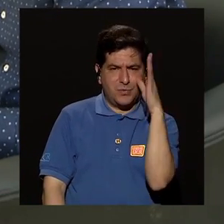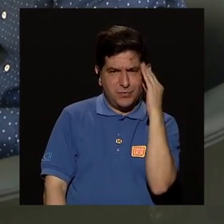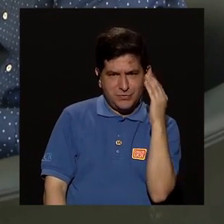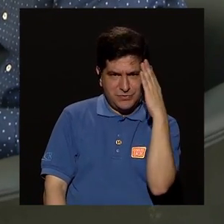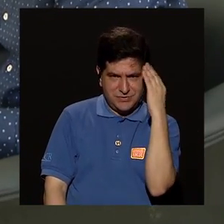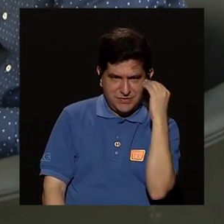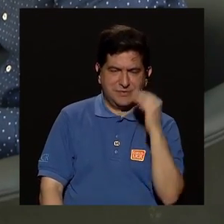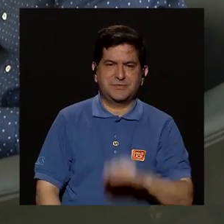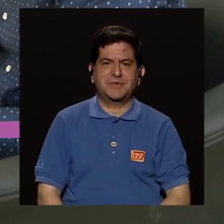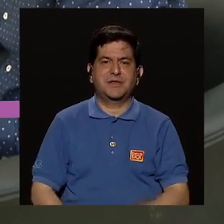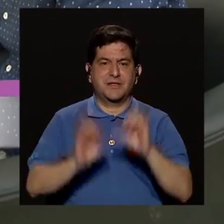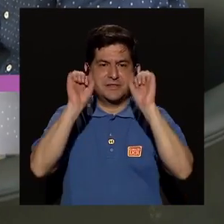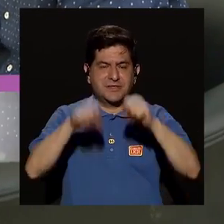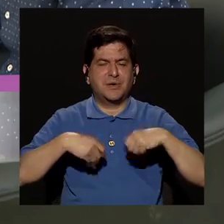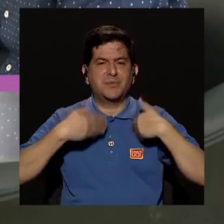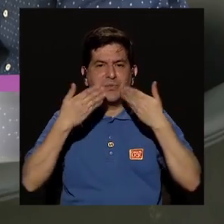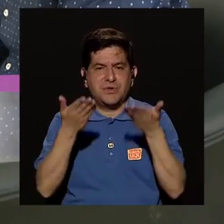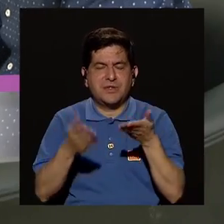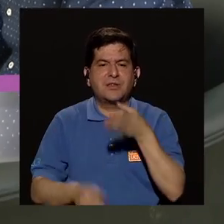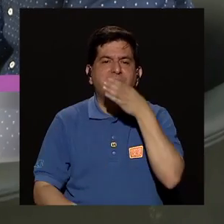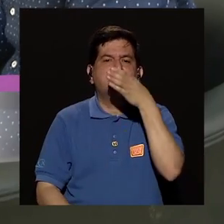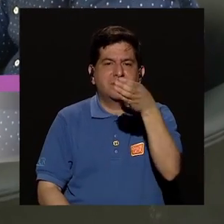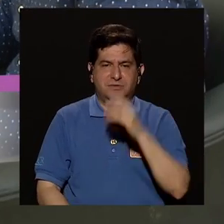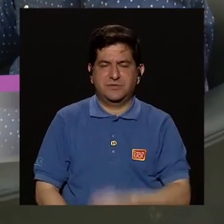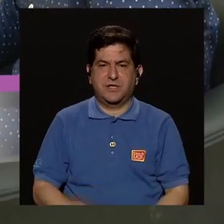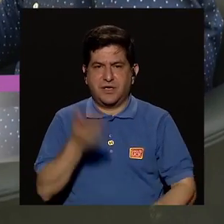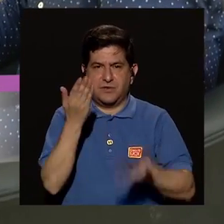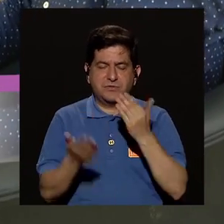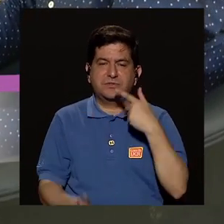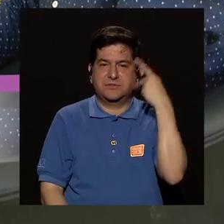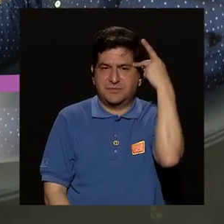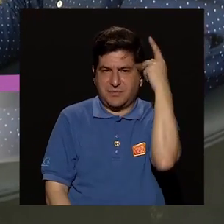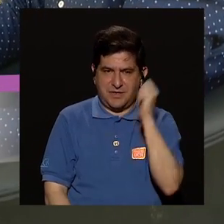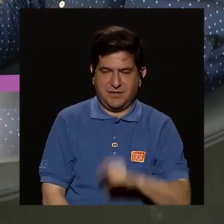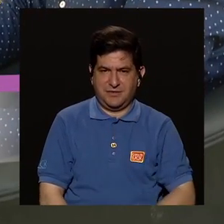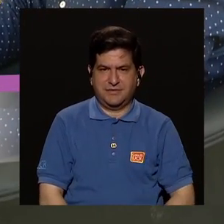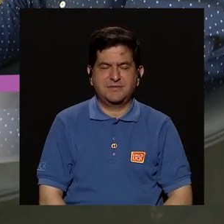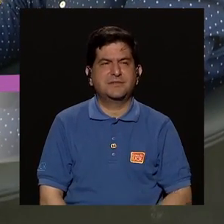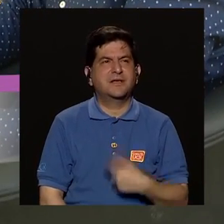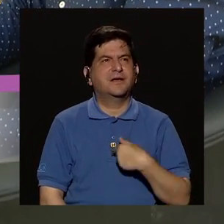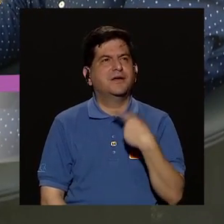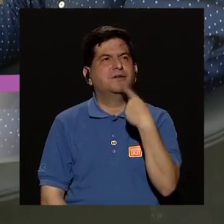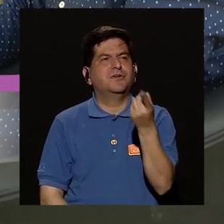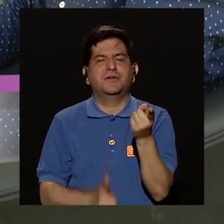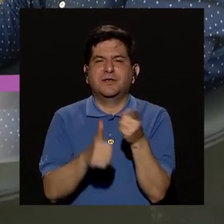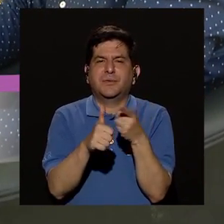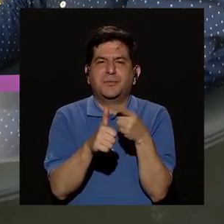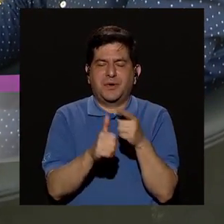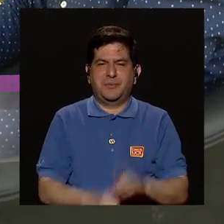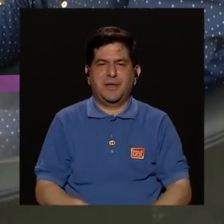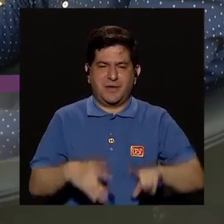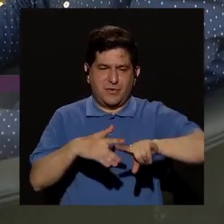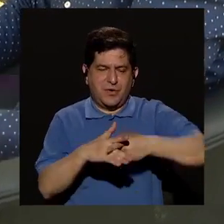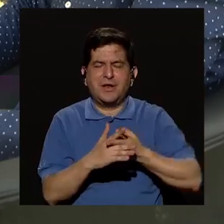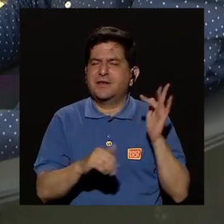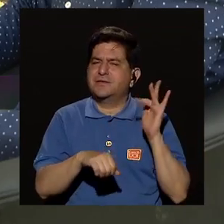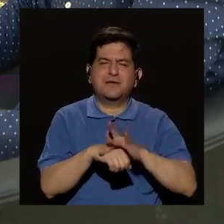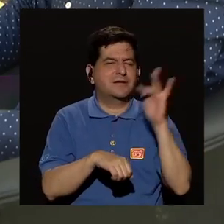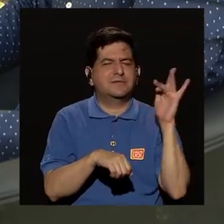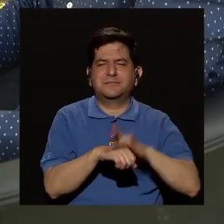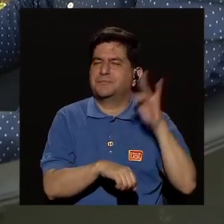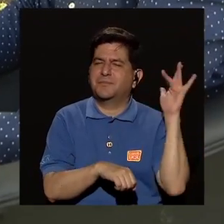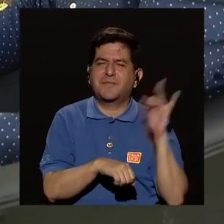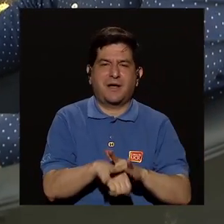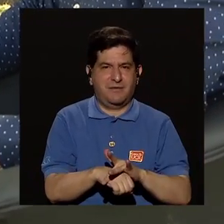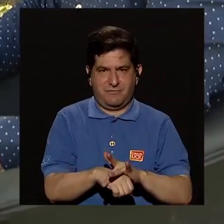con su experiencia pues brindarle recomendaciones a estos padres yo diría primero empezar lo más temprano que